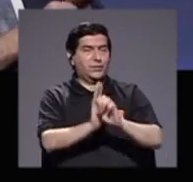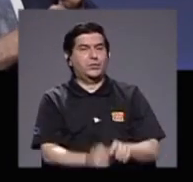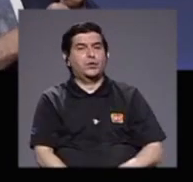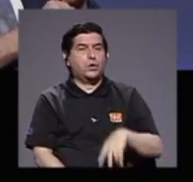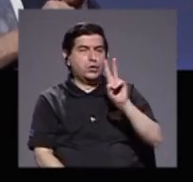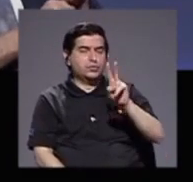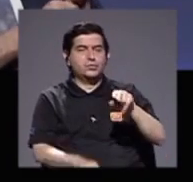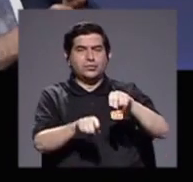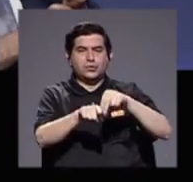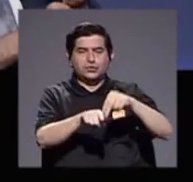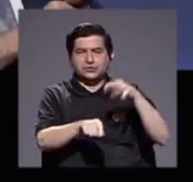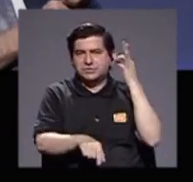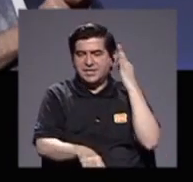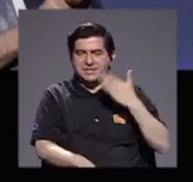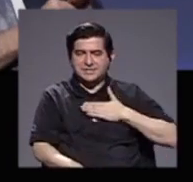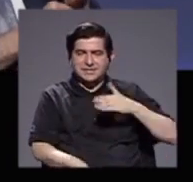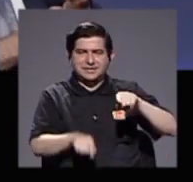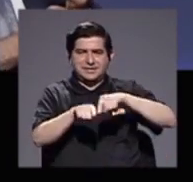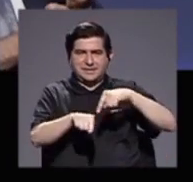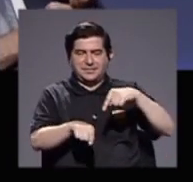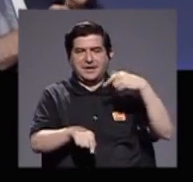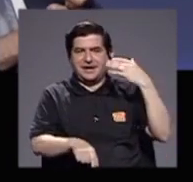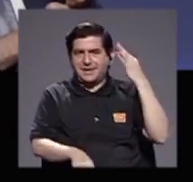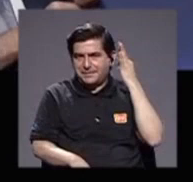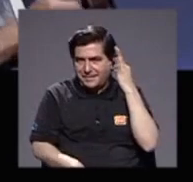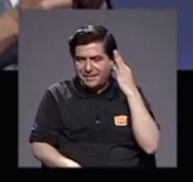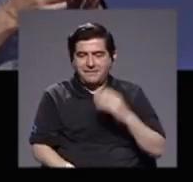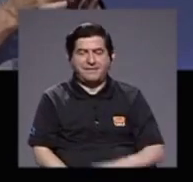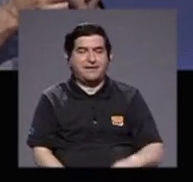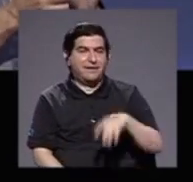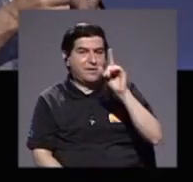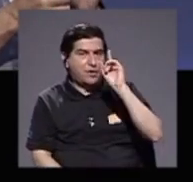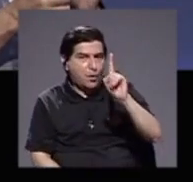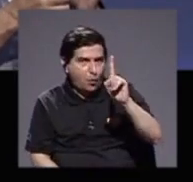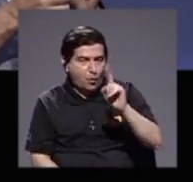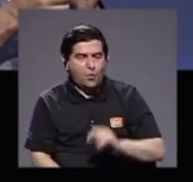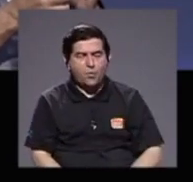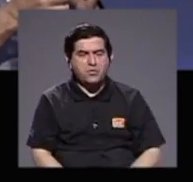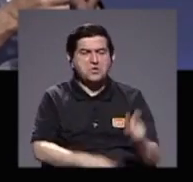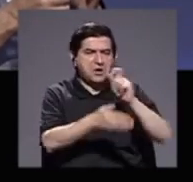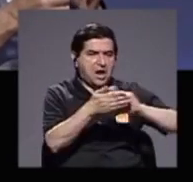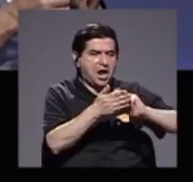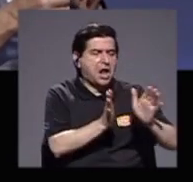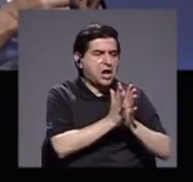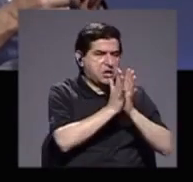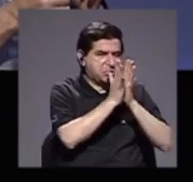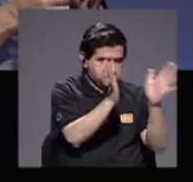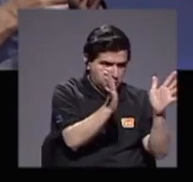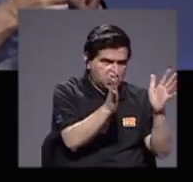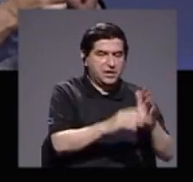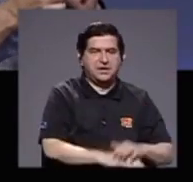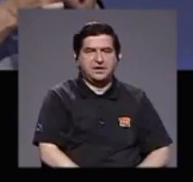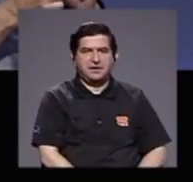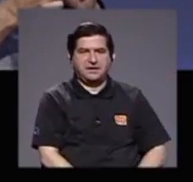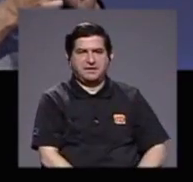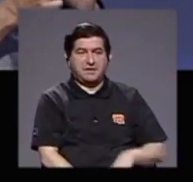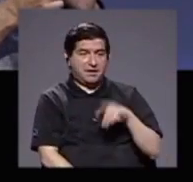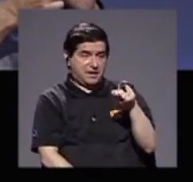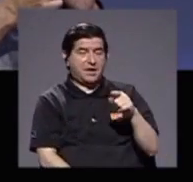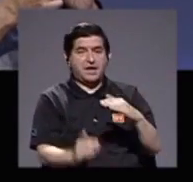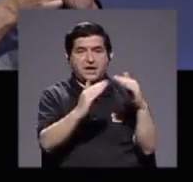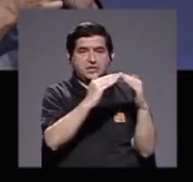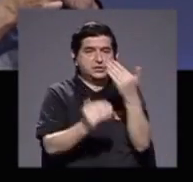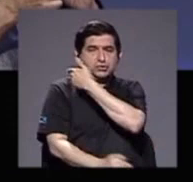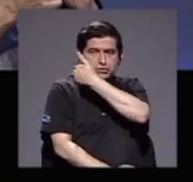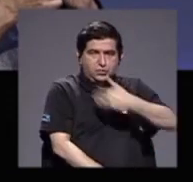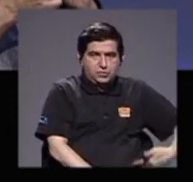nietas de mi hermana una asiste a la escuela pública en la ciudad